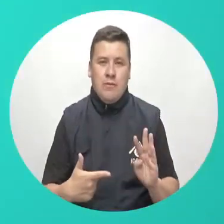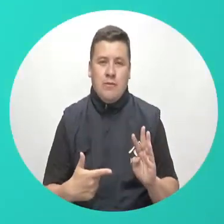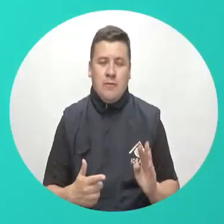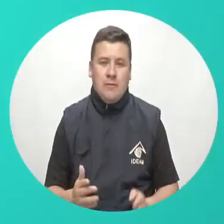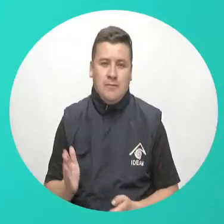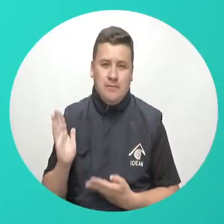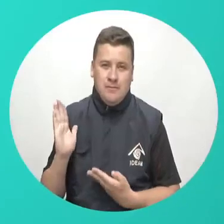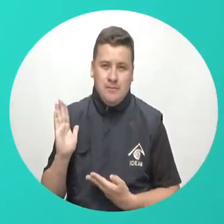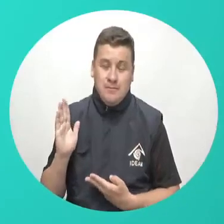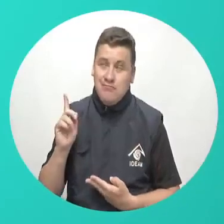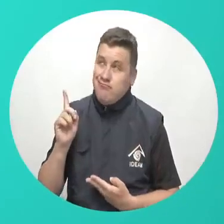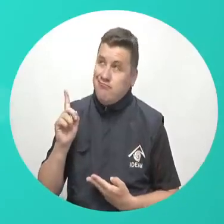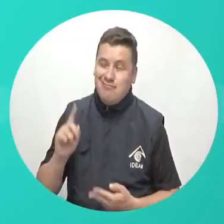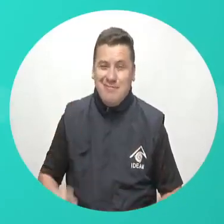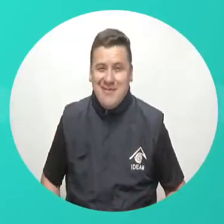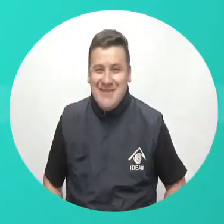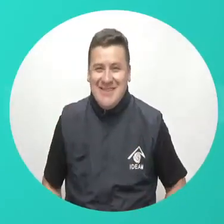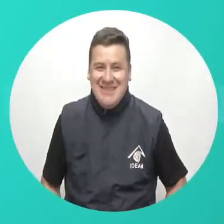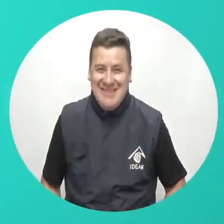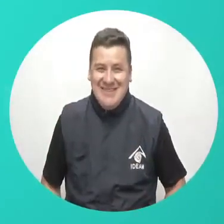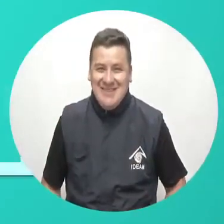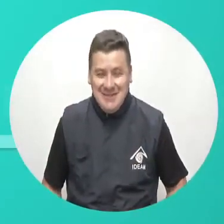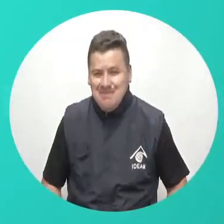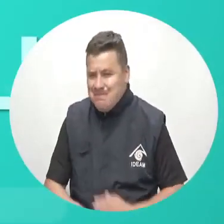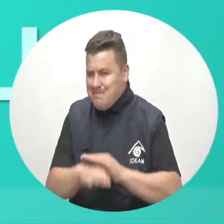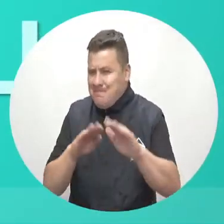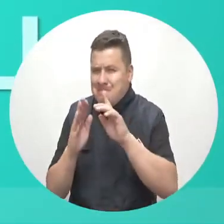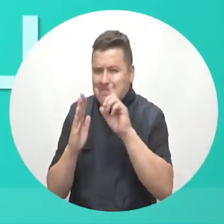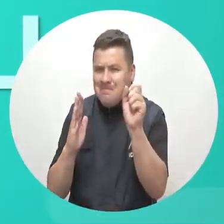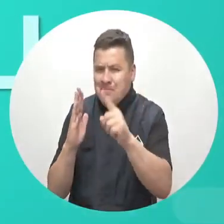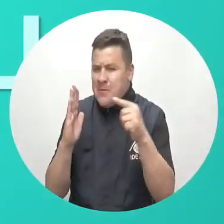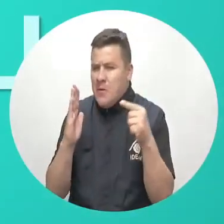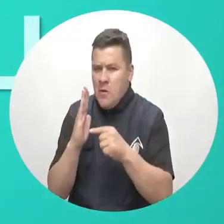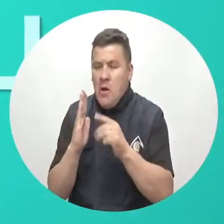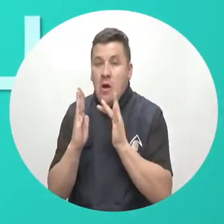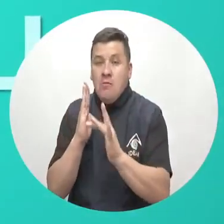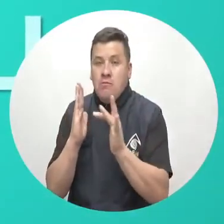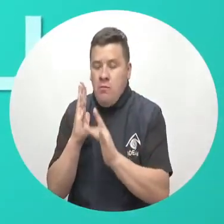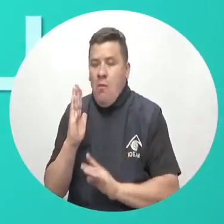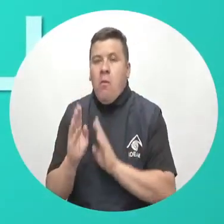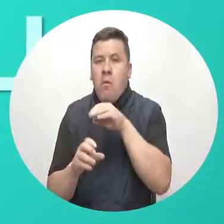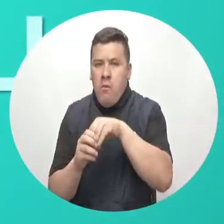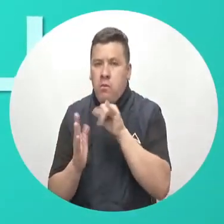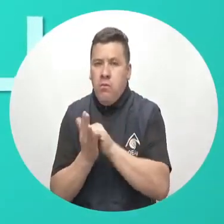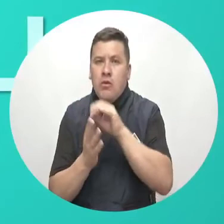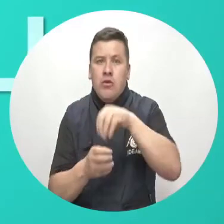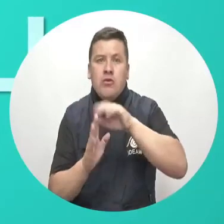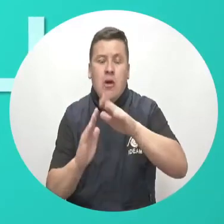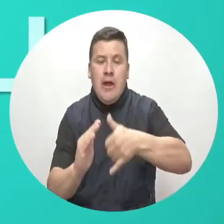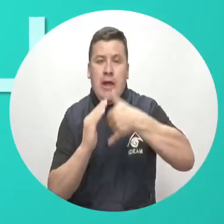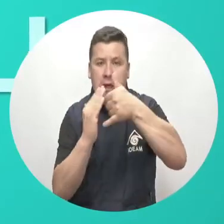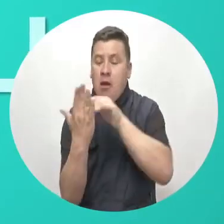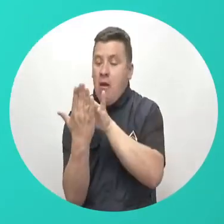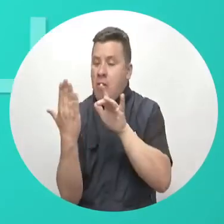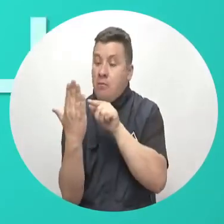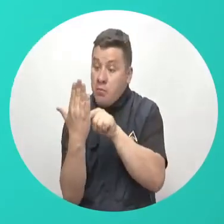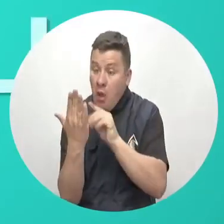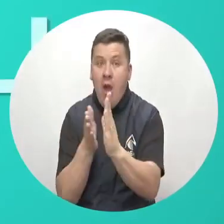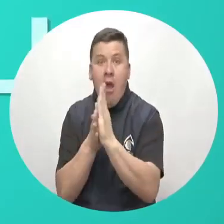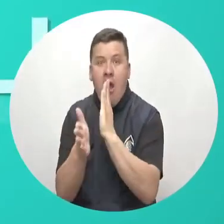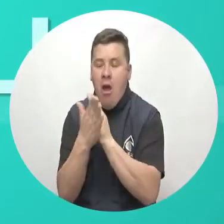.gov.co. Te invitamos a consultar la aplicación mi pronóstico del IDEAM. Ahora con información sobre deforestación,